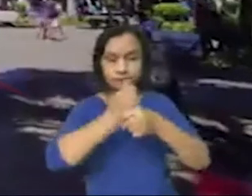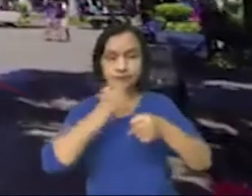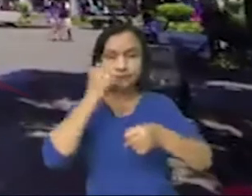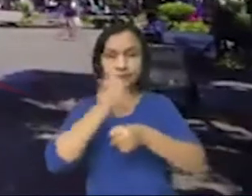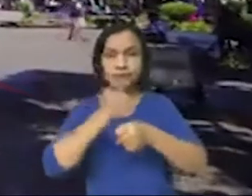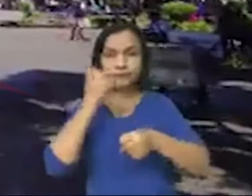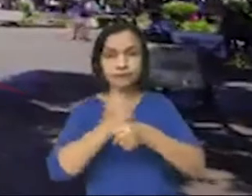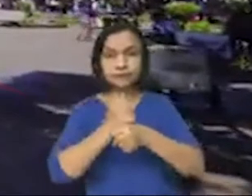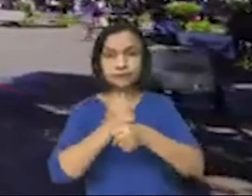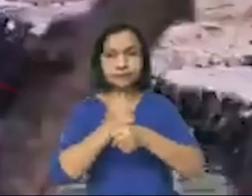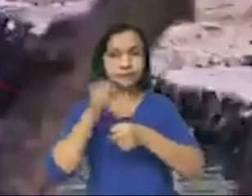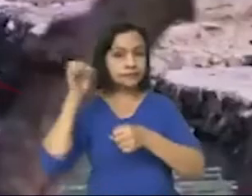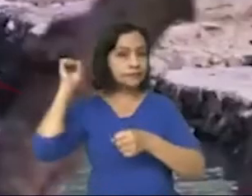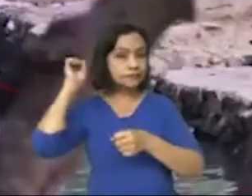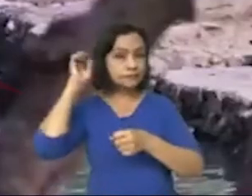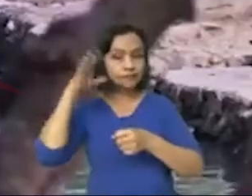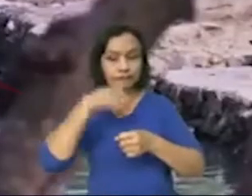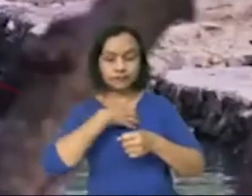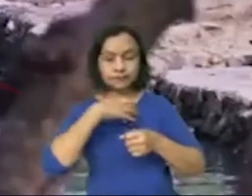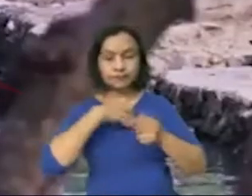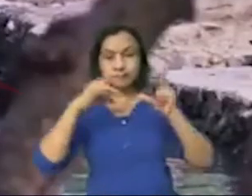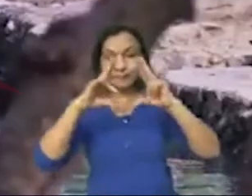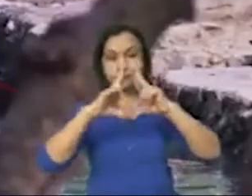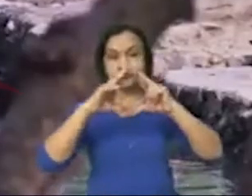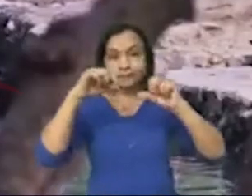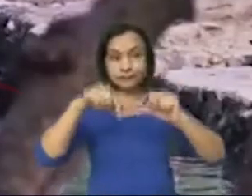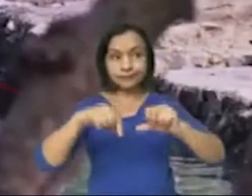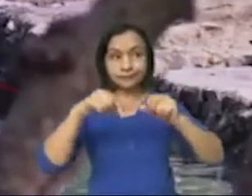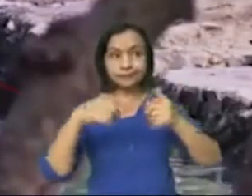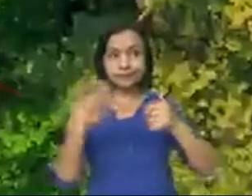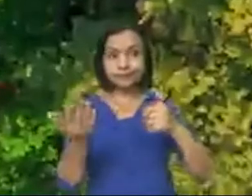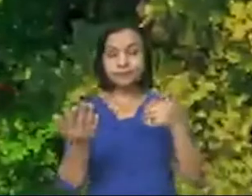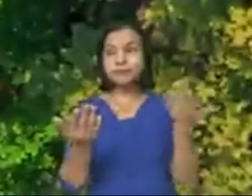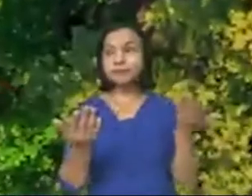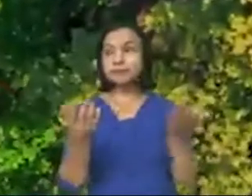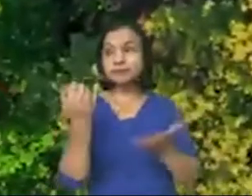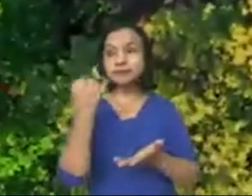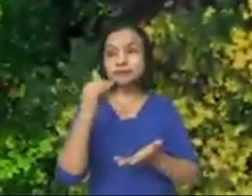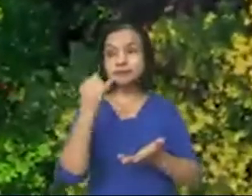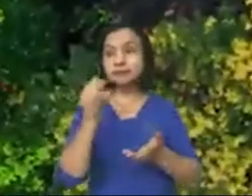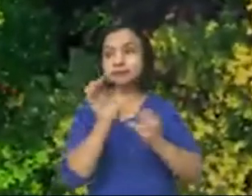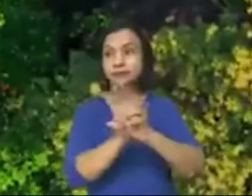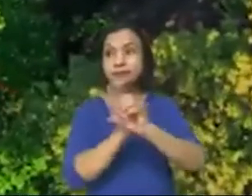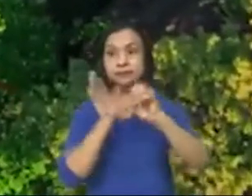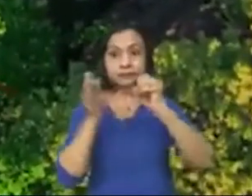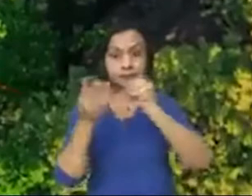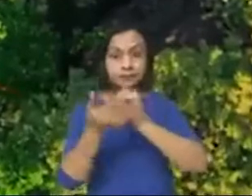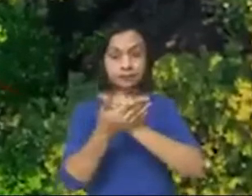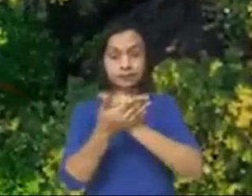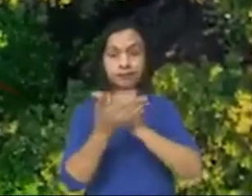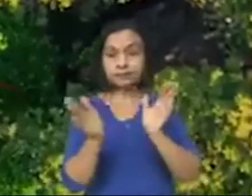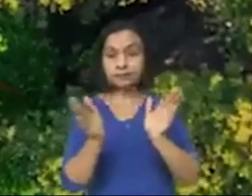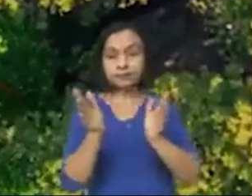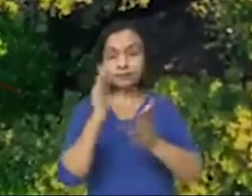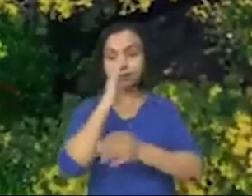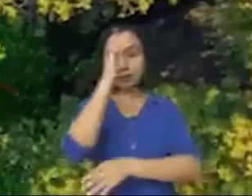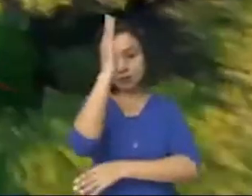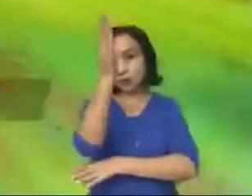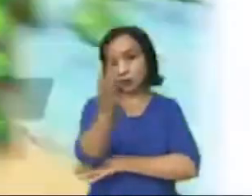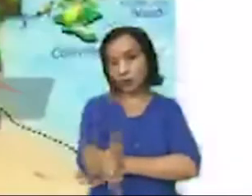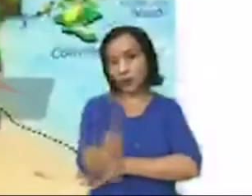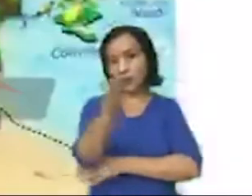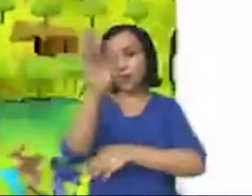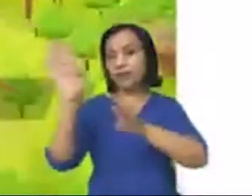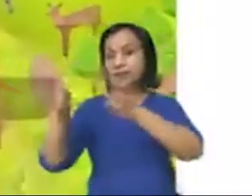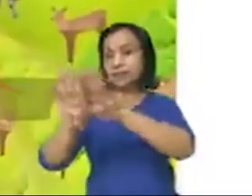de pandemia, para una mayor acogida para los turistas. Así es, con el tema de la pandemia y el cierre de las fronteras de